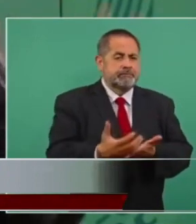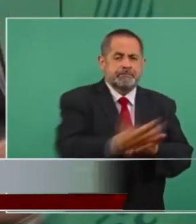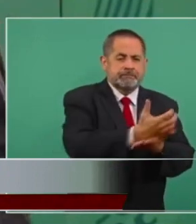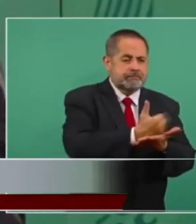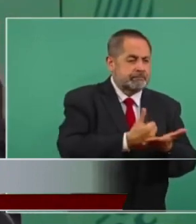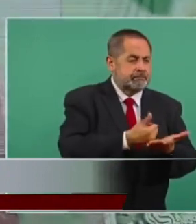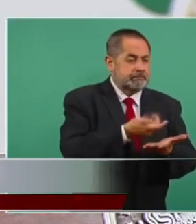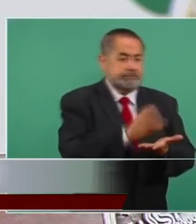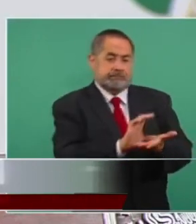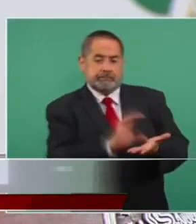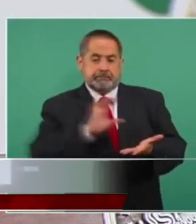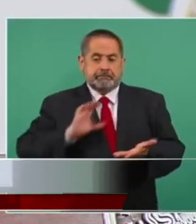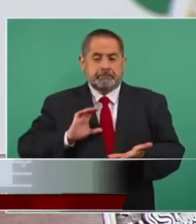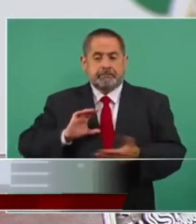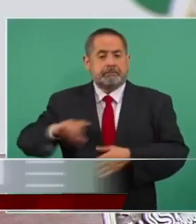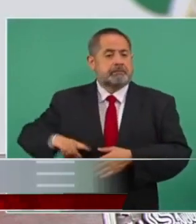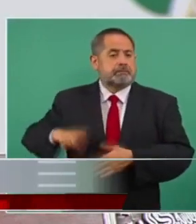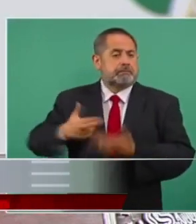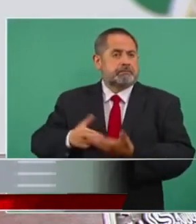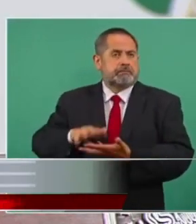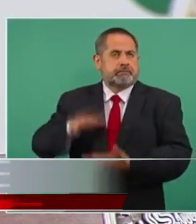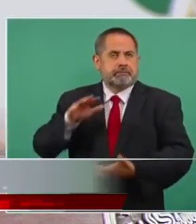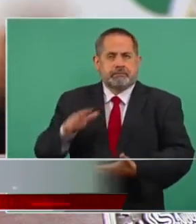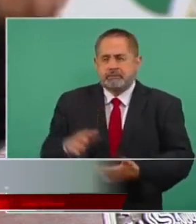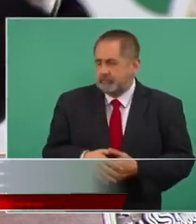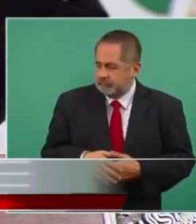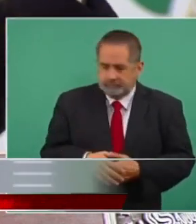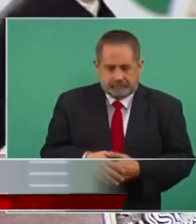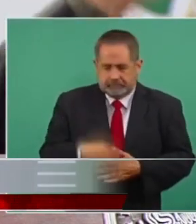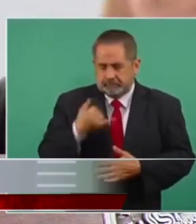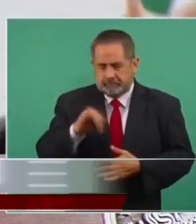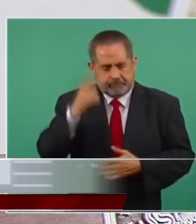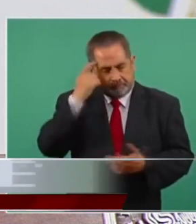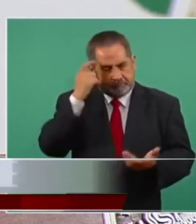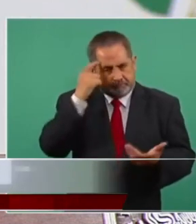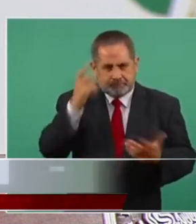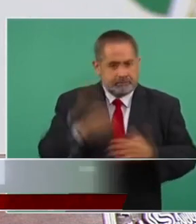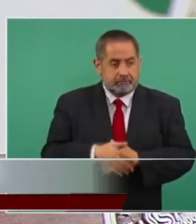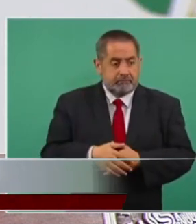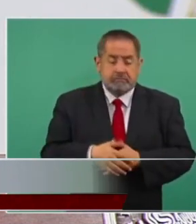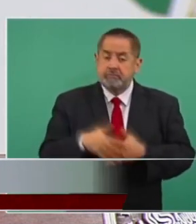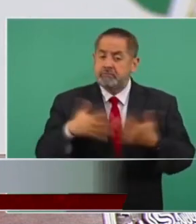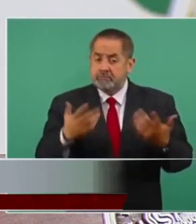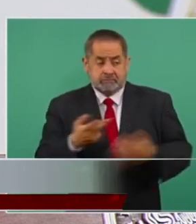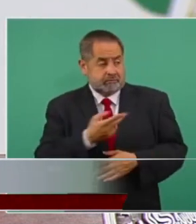pues tenían una influencia tremenda